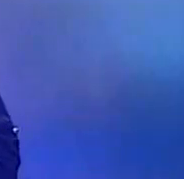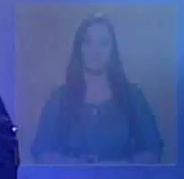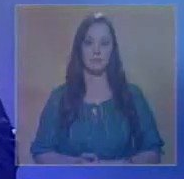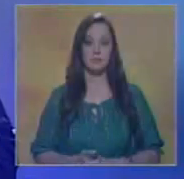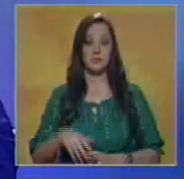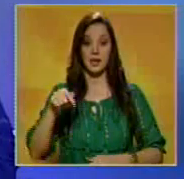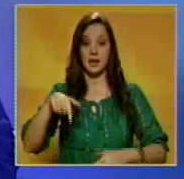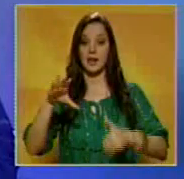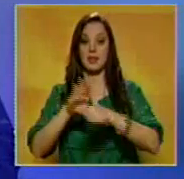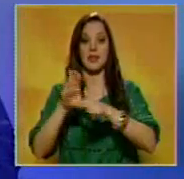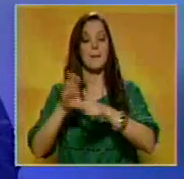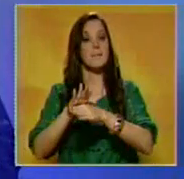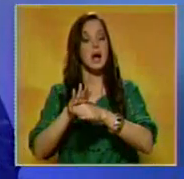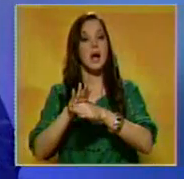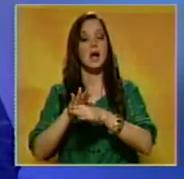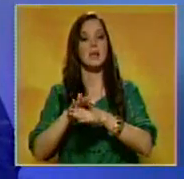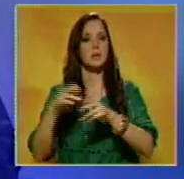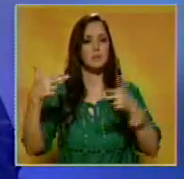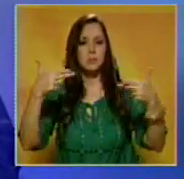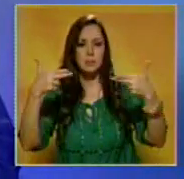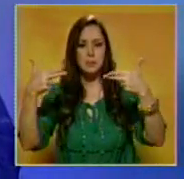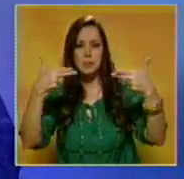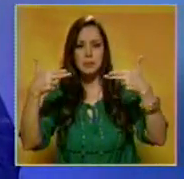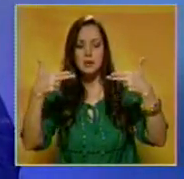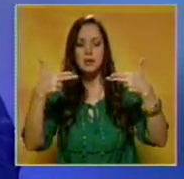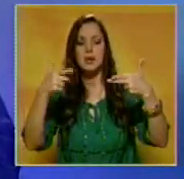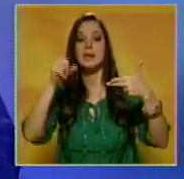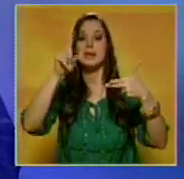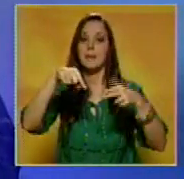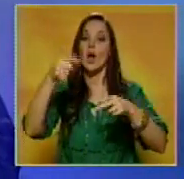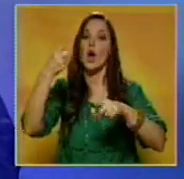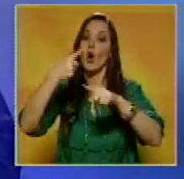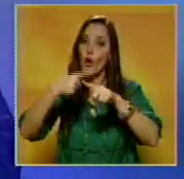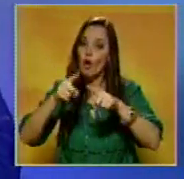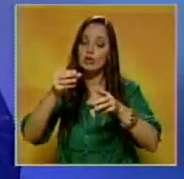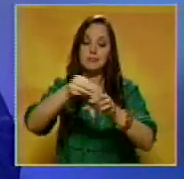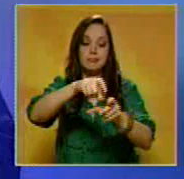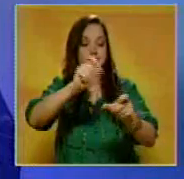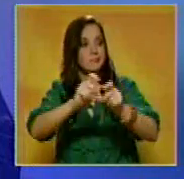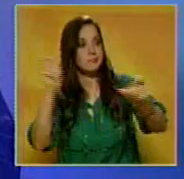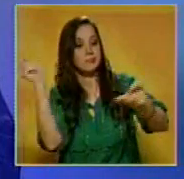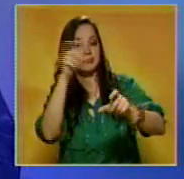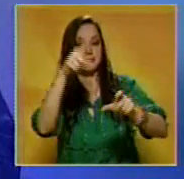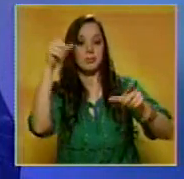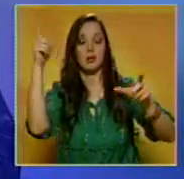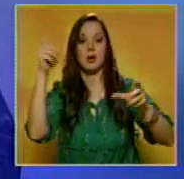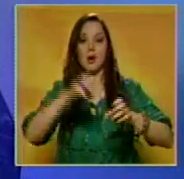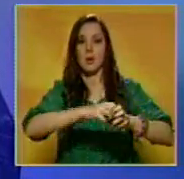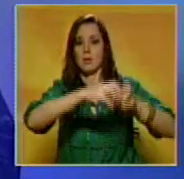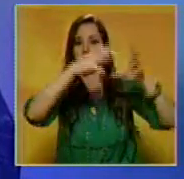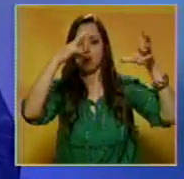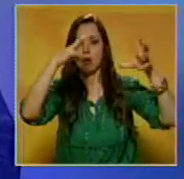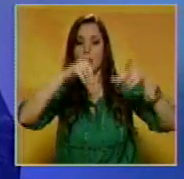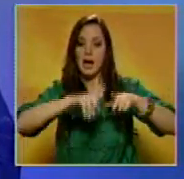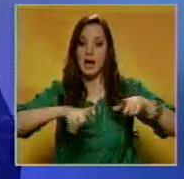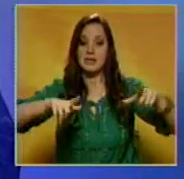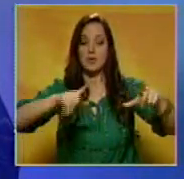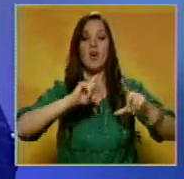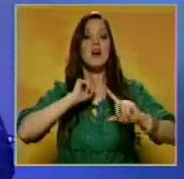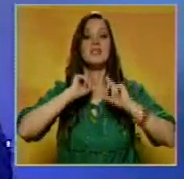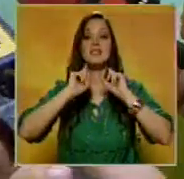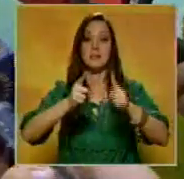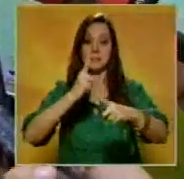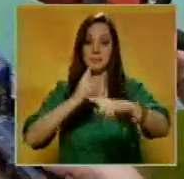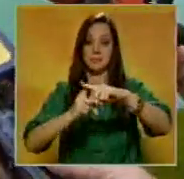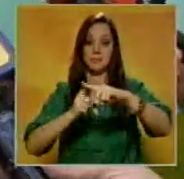Este martes se registró un tiroteo y la detonación de otra granada en la calle Capitán de Navío Felipe Esteves del sector El Cementerio aquí en